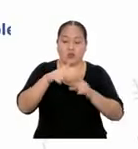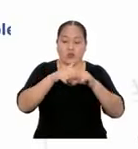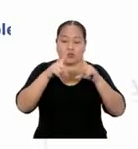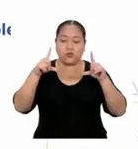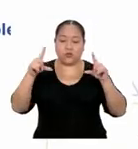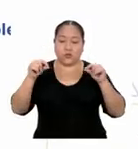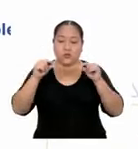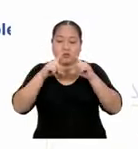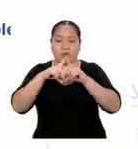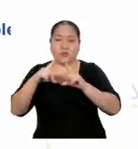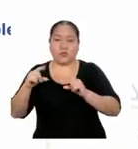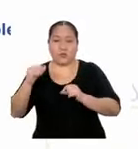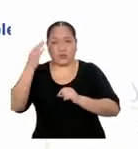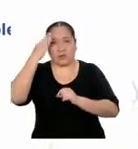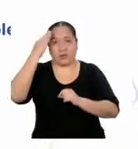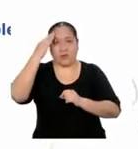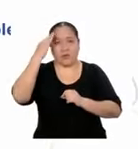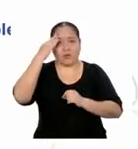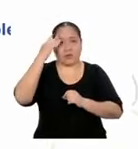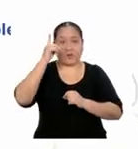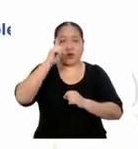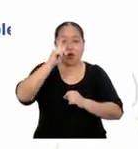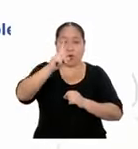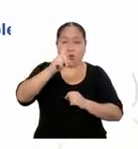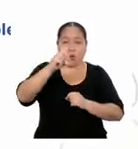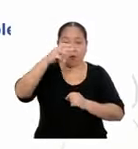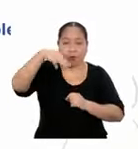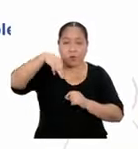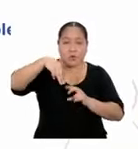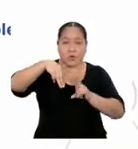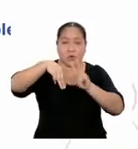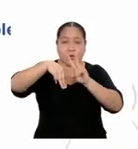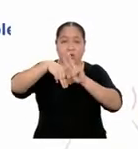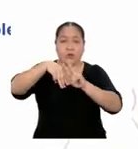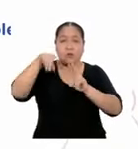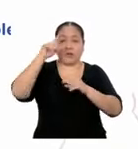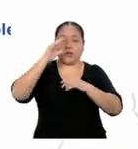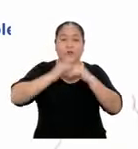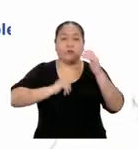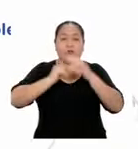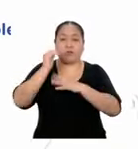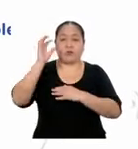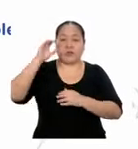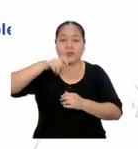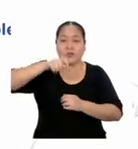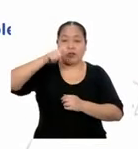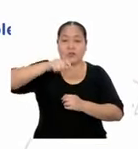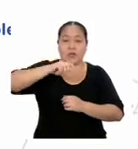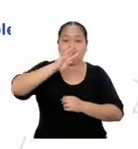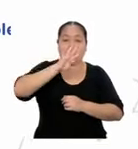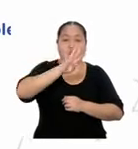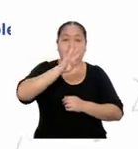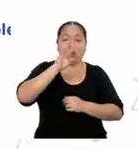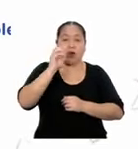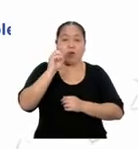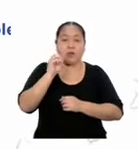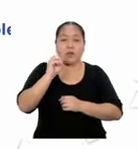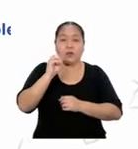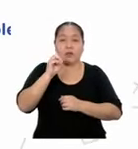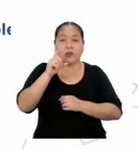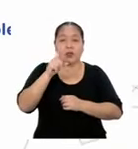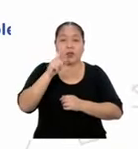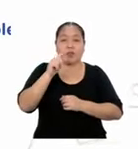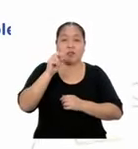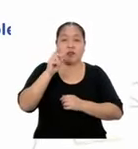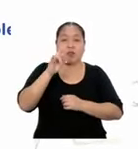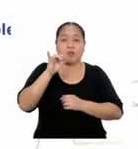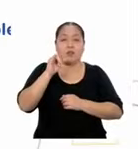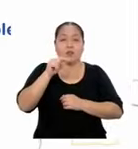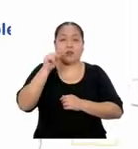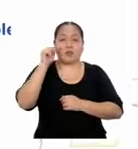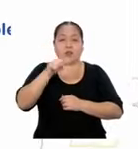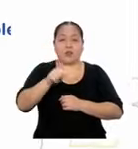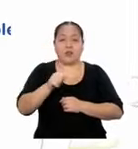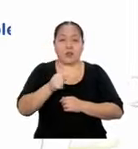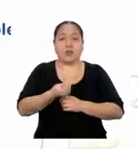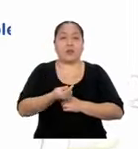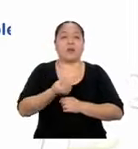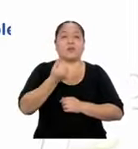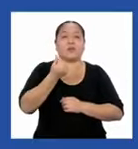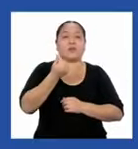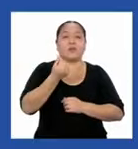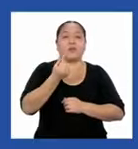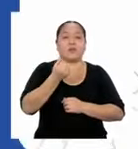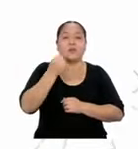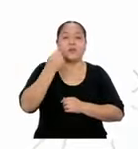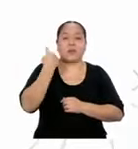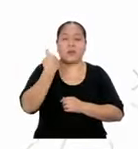Sabemos que un metro cuadrado de construcción requiere 40 ladrillos y que el precio de cada uno es de 60